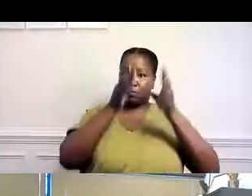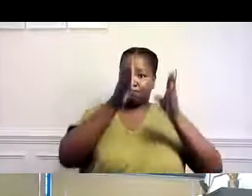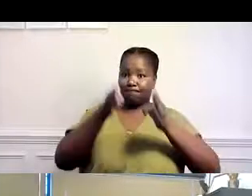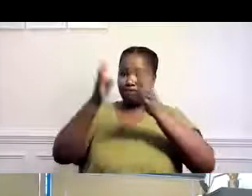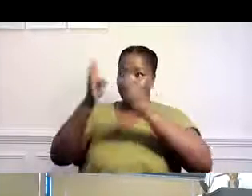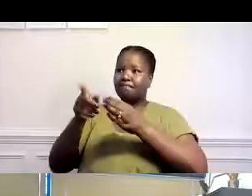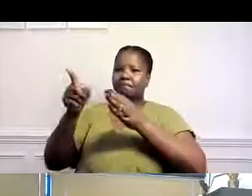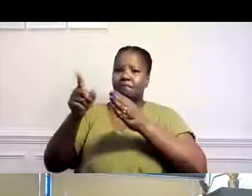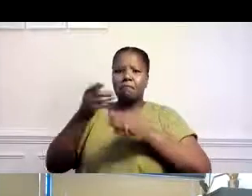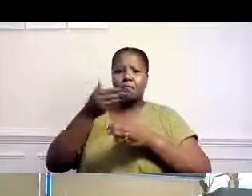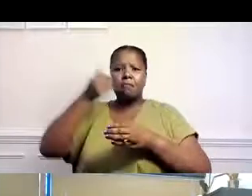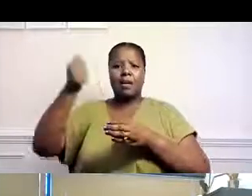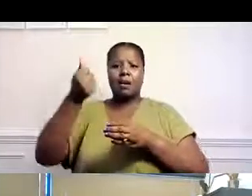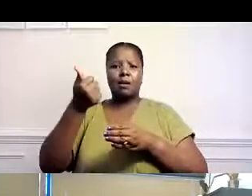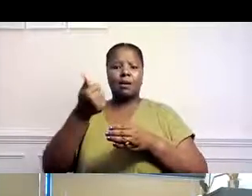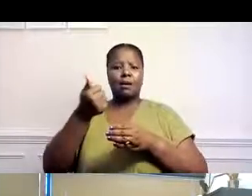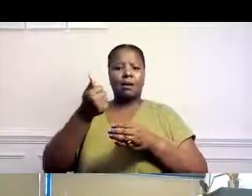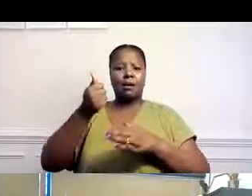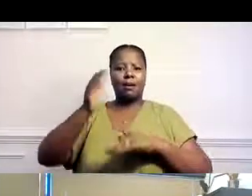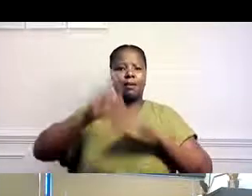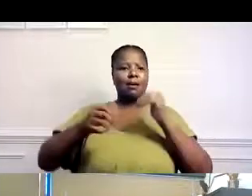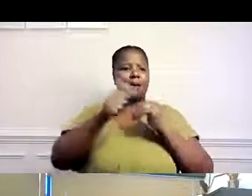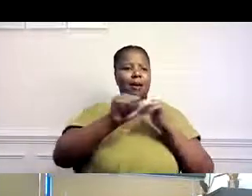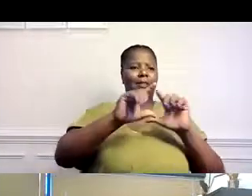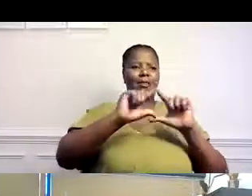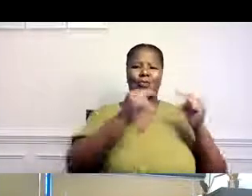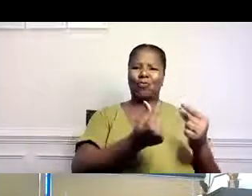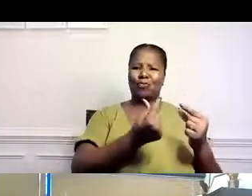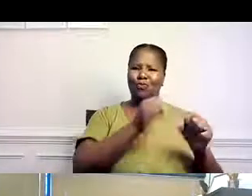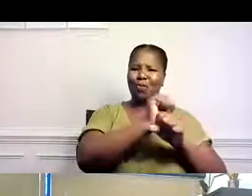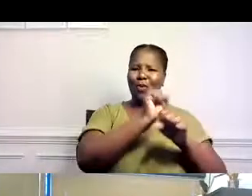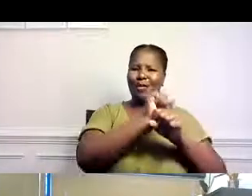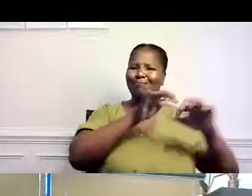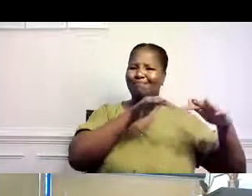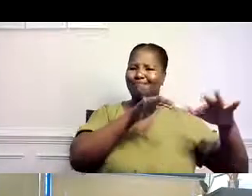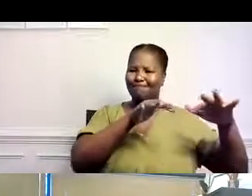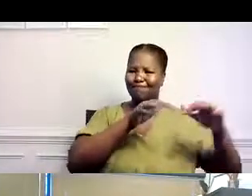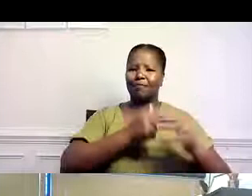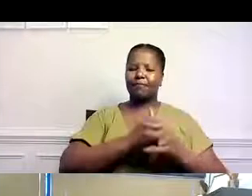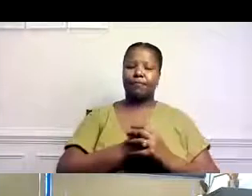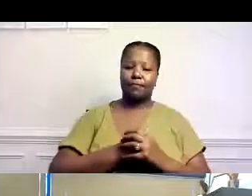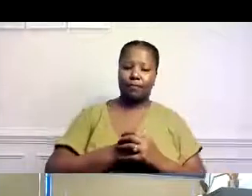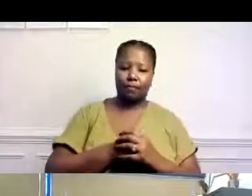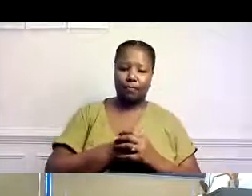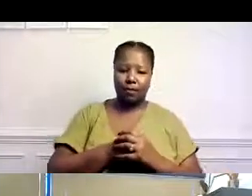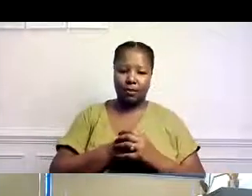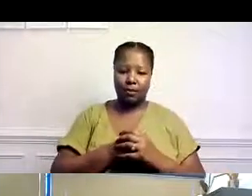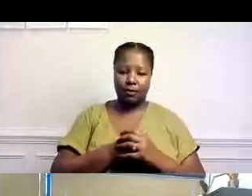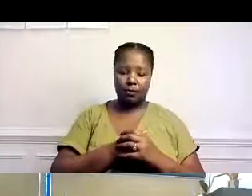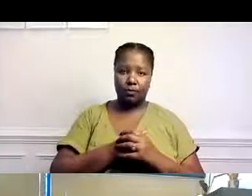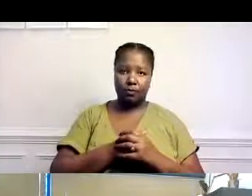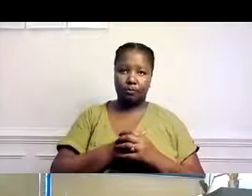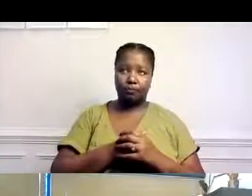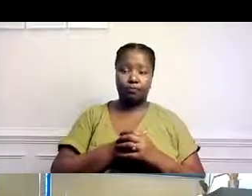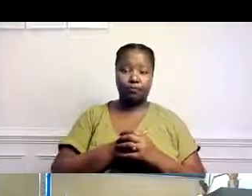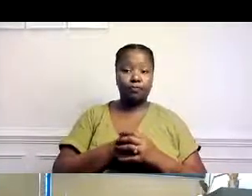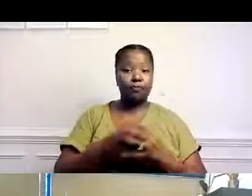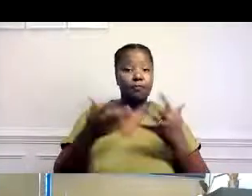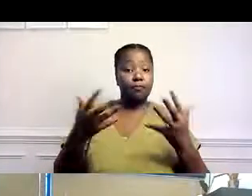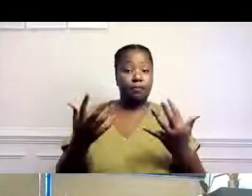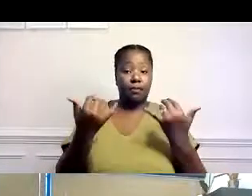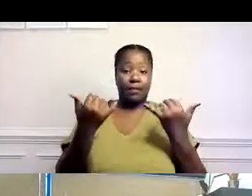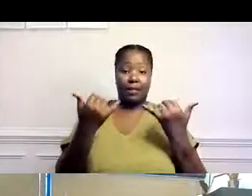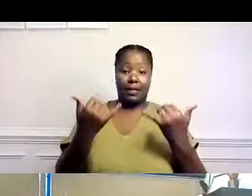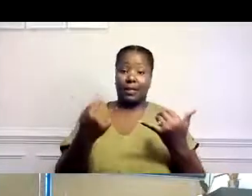trabajan mejor con algunos. Entonces es una práctica que ya se usaba antes. Próxima página, por